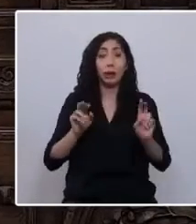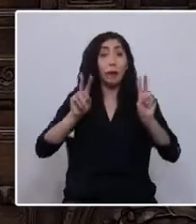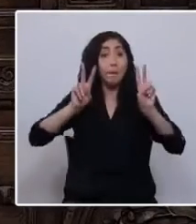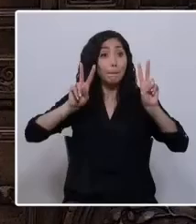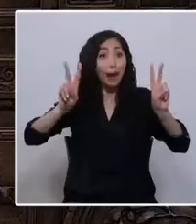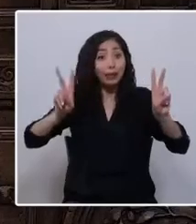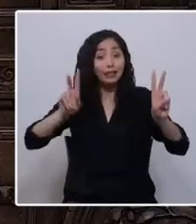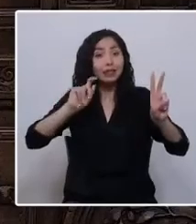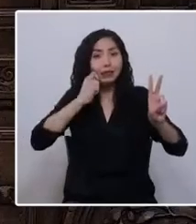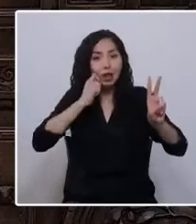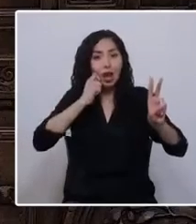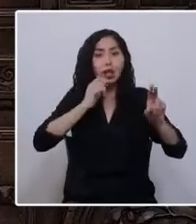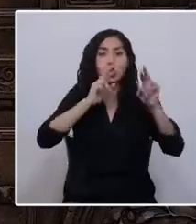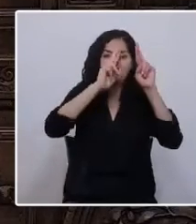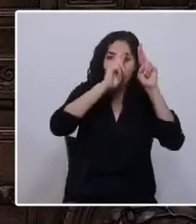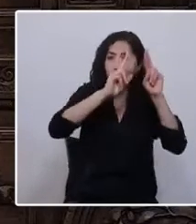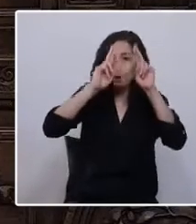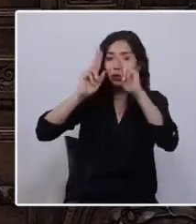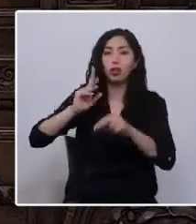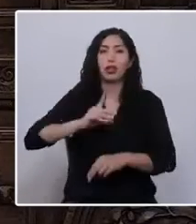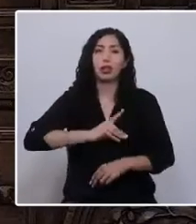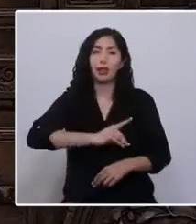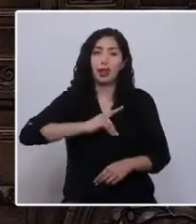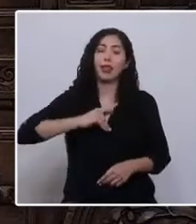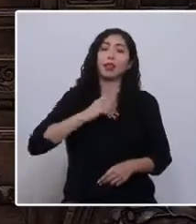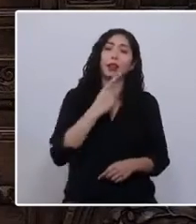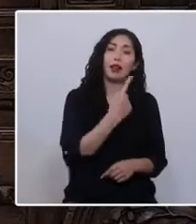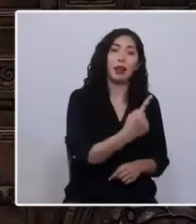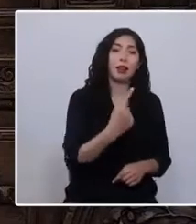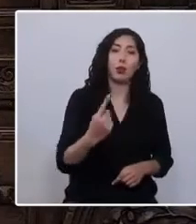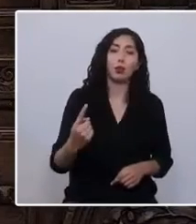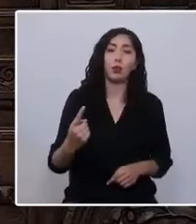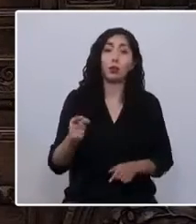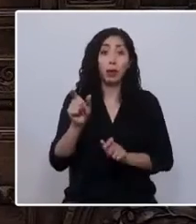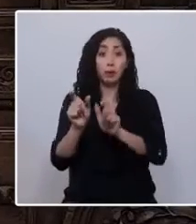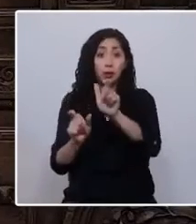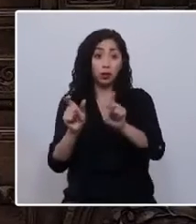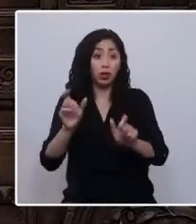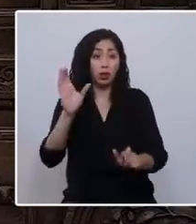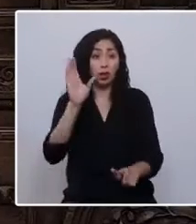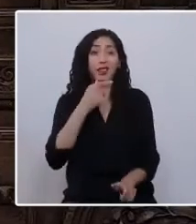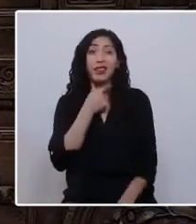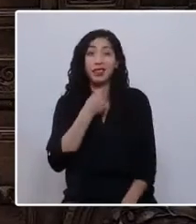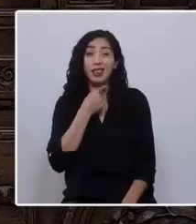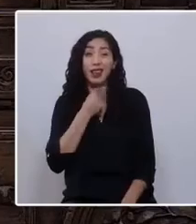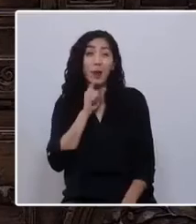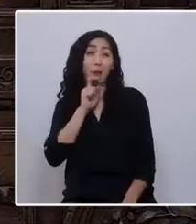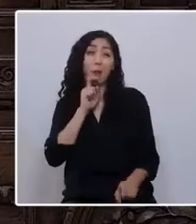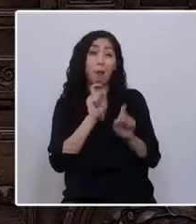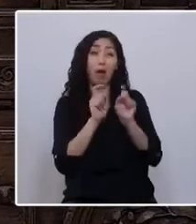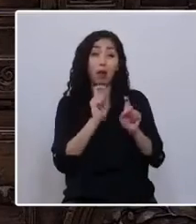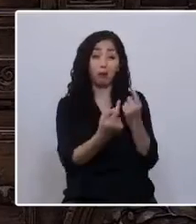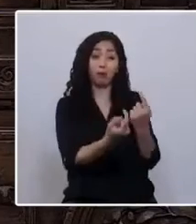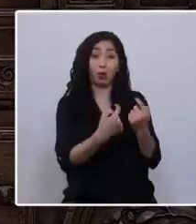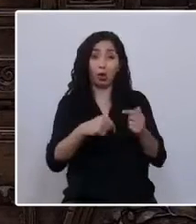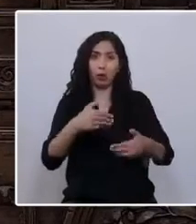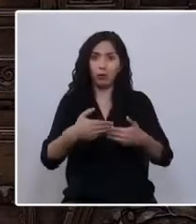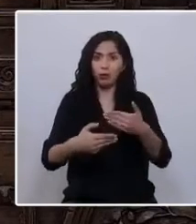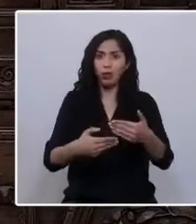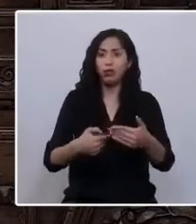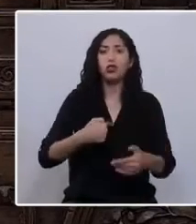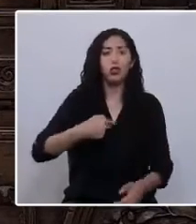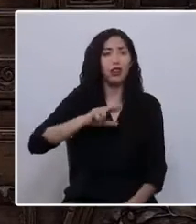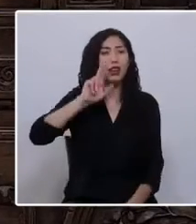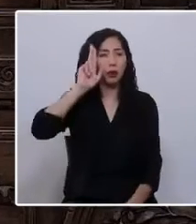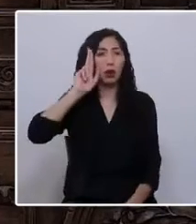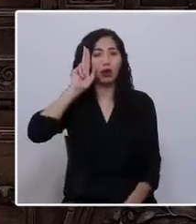fruto del respeto a la dignidad de cada cual. A quienes buscan deslegitimar este proceso, les recuerdo que días